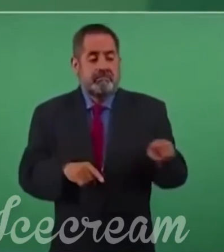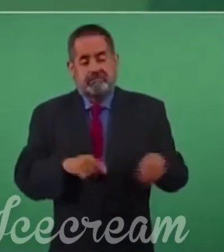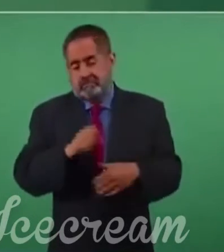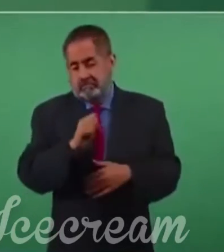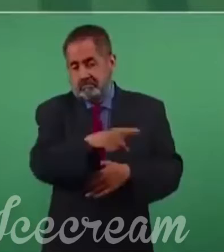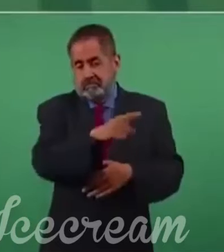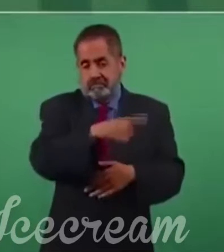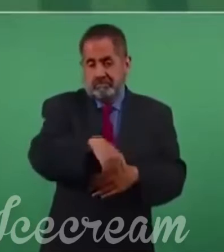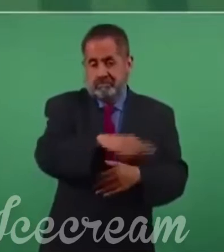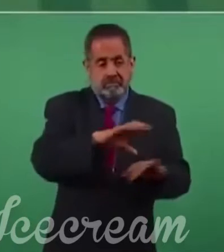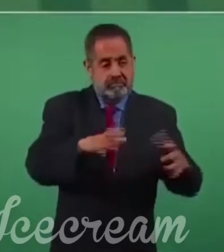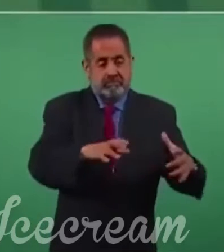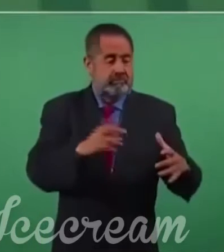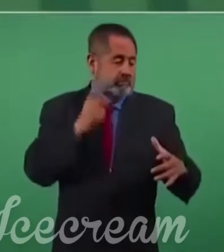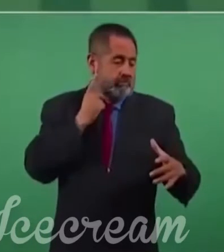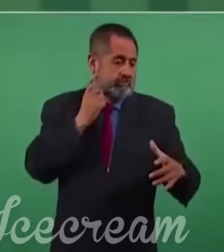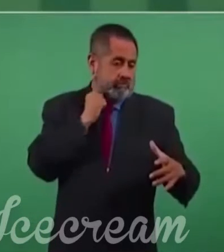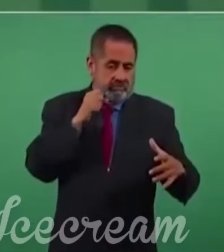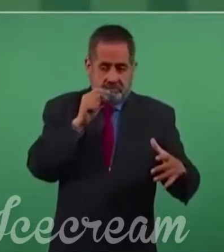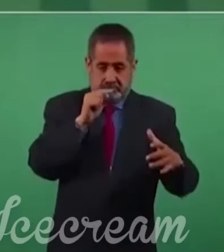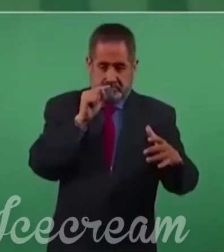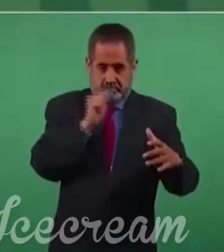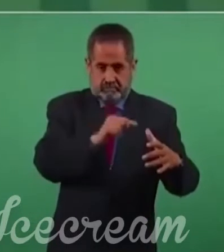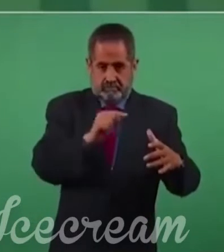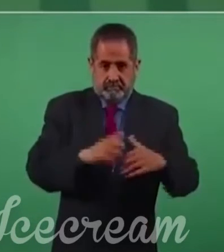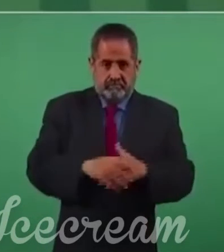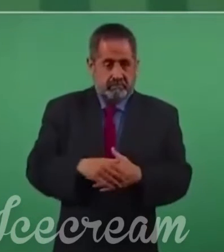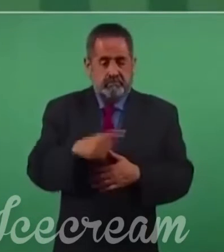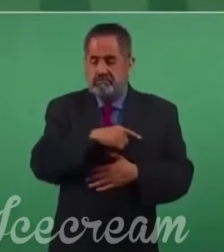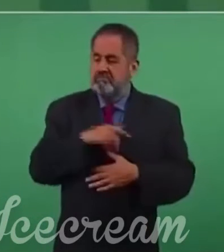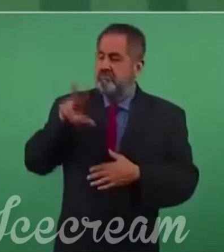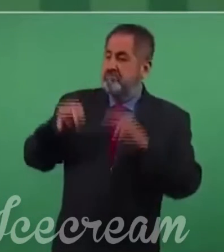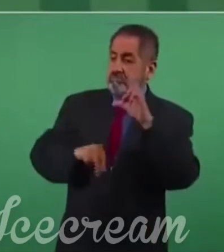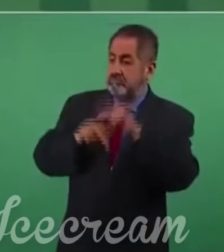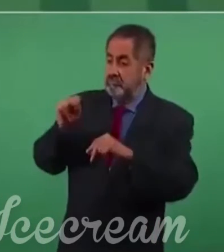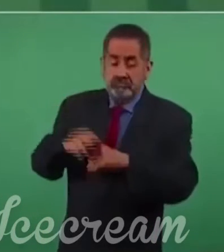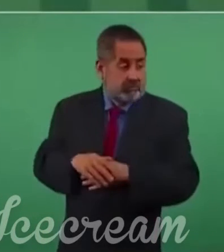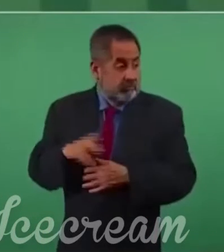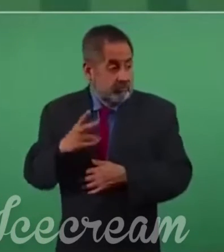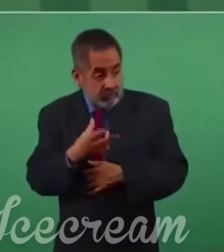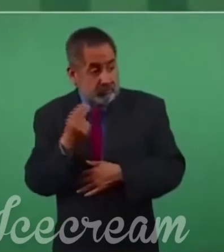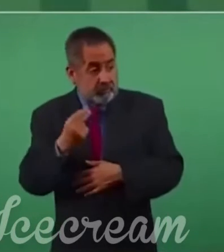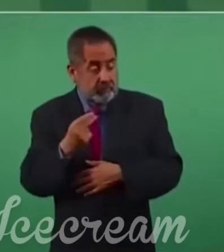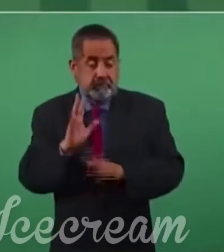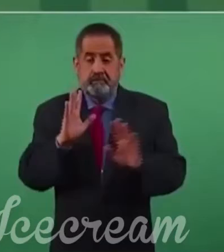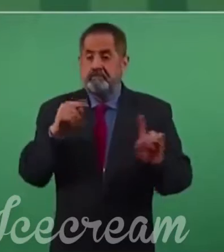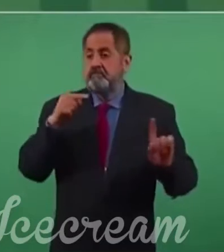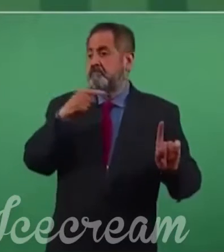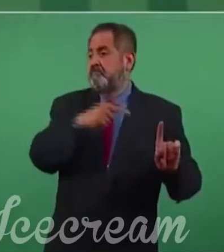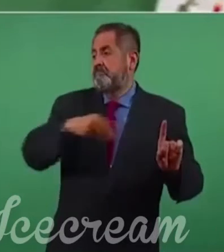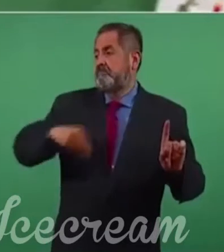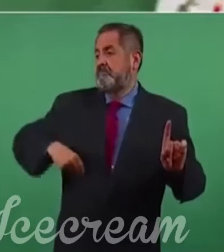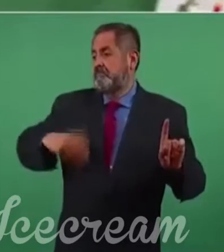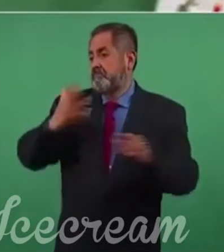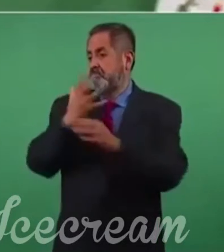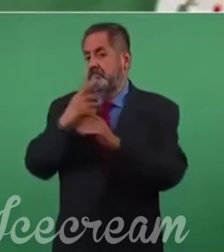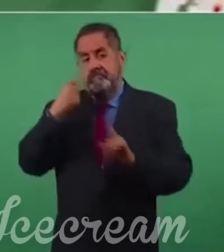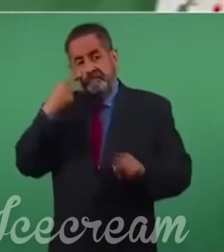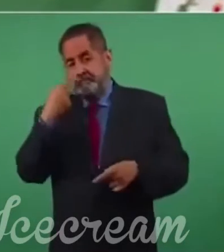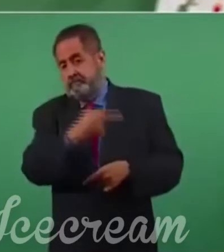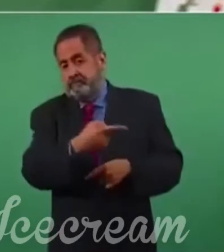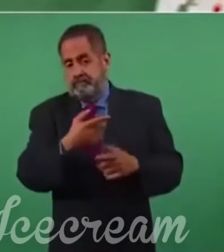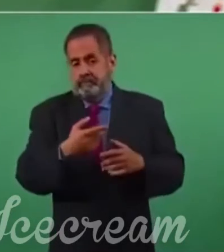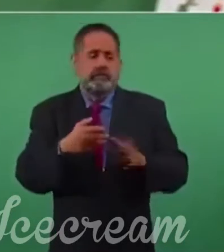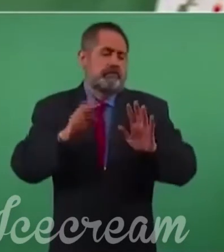legisladores que van a rechazar la iniciativa en el caso que